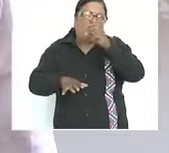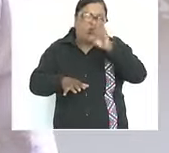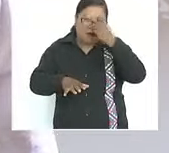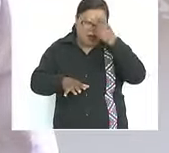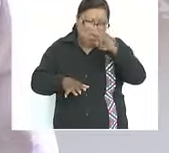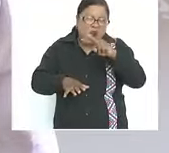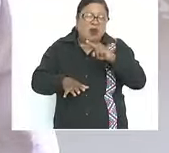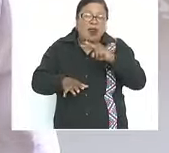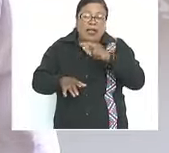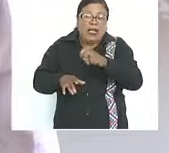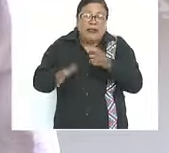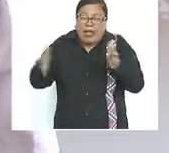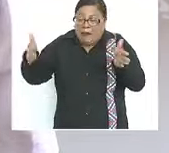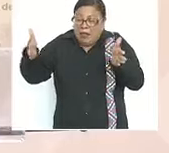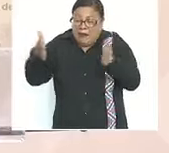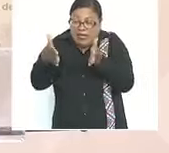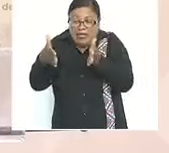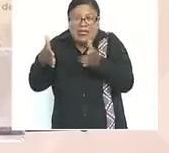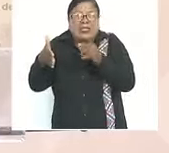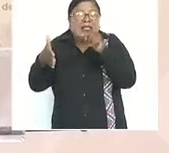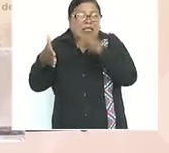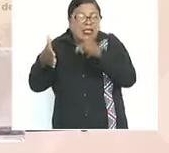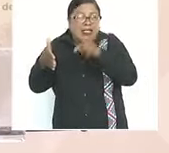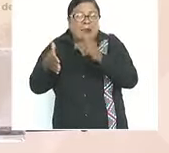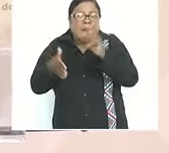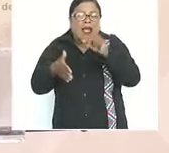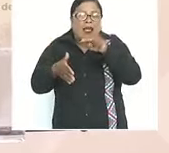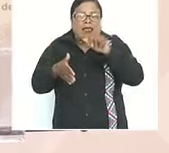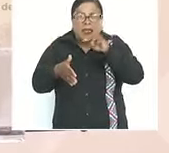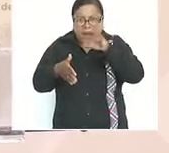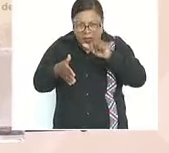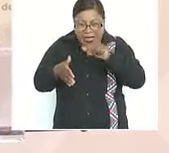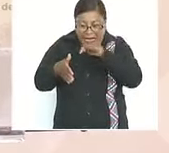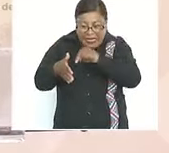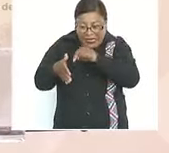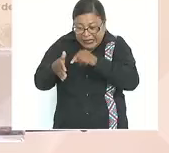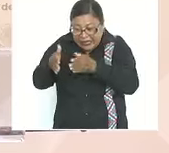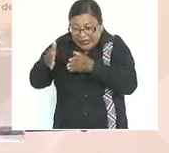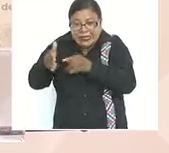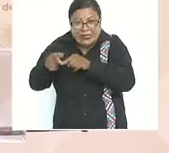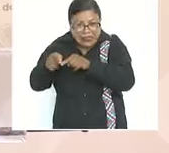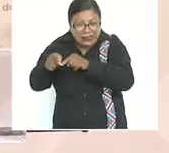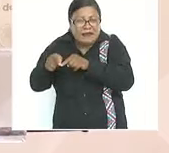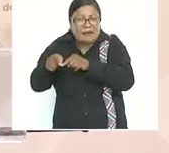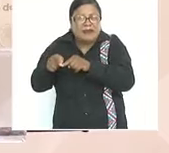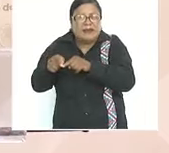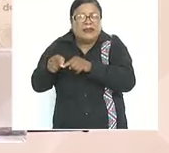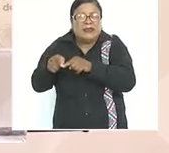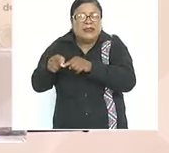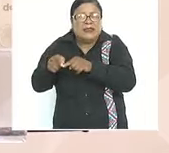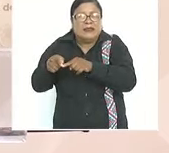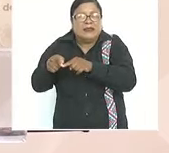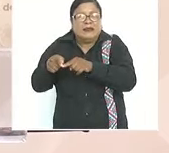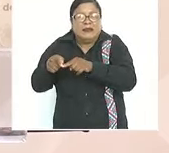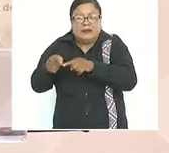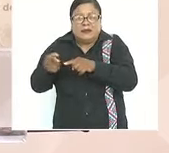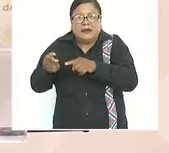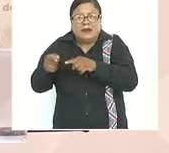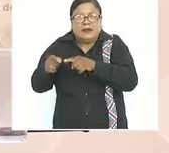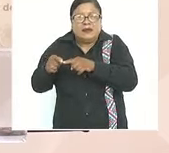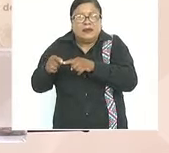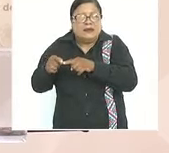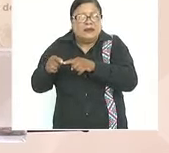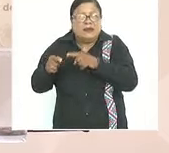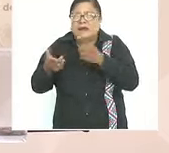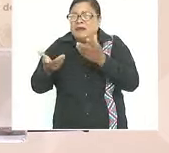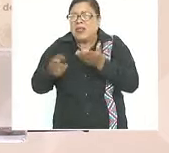angosta más estrecha es Panamá ahí desde el siglo